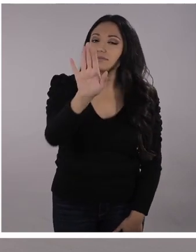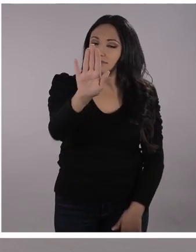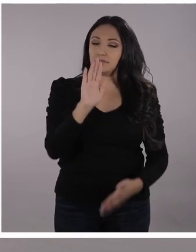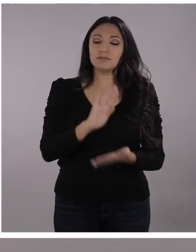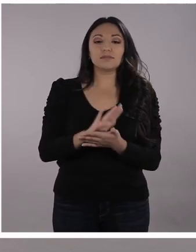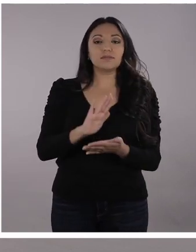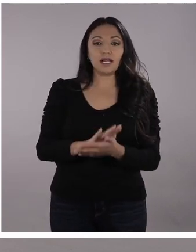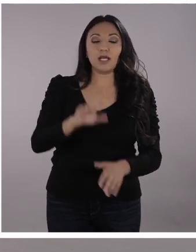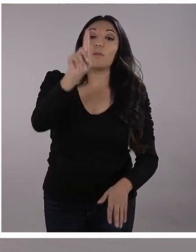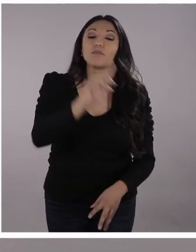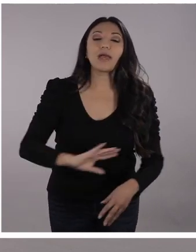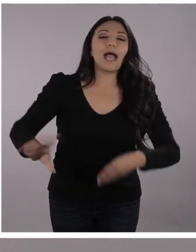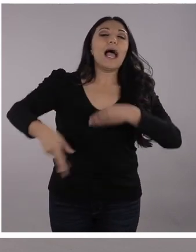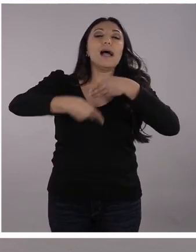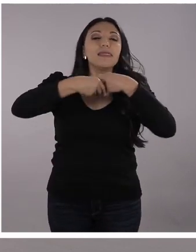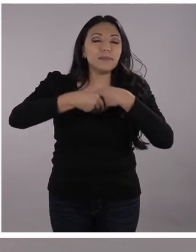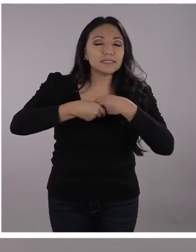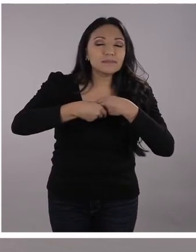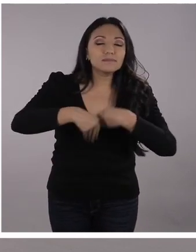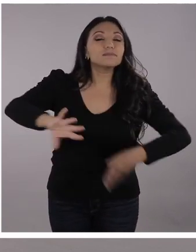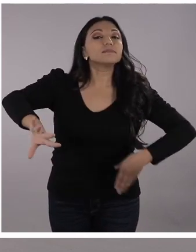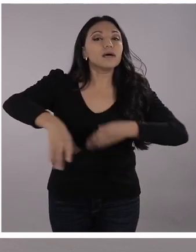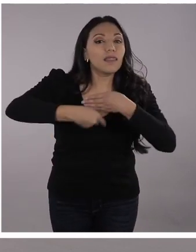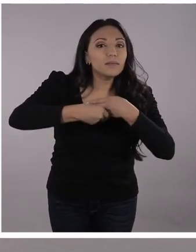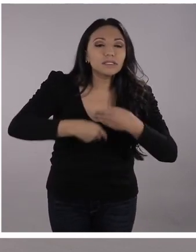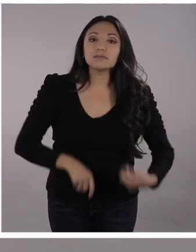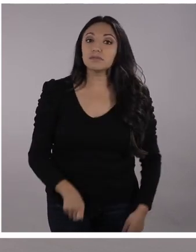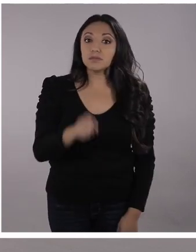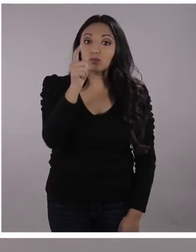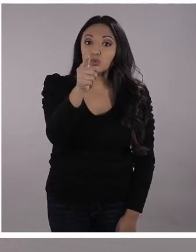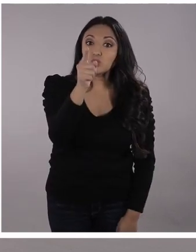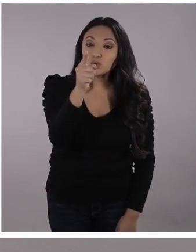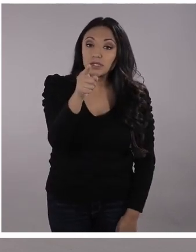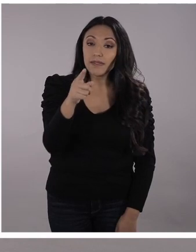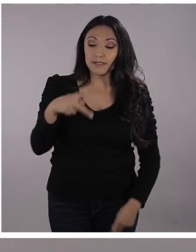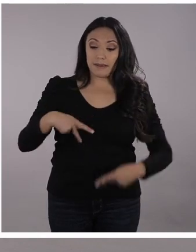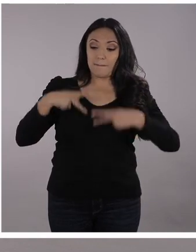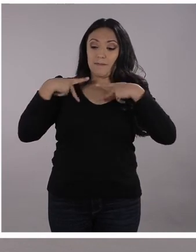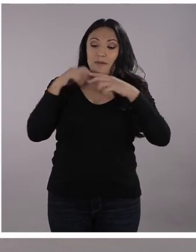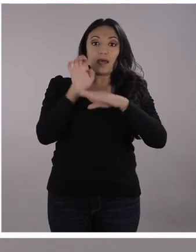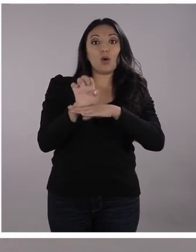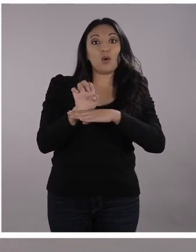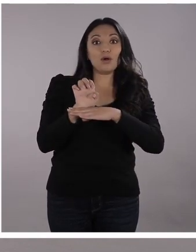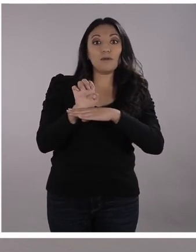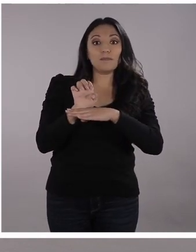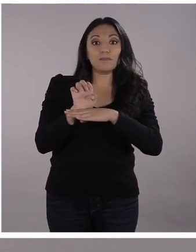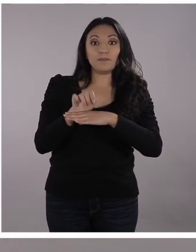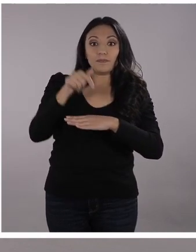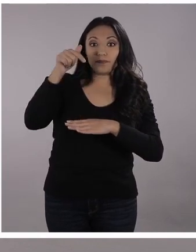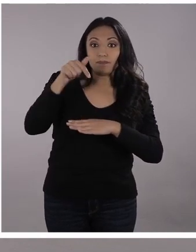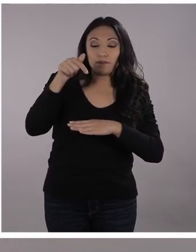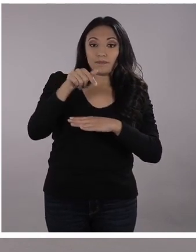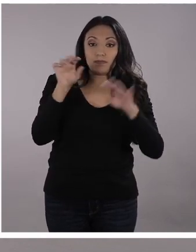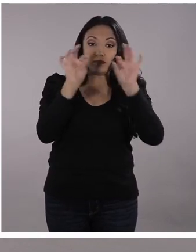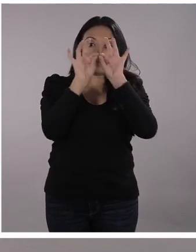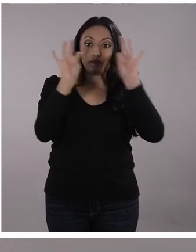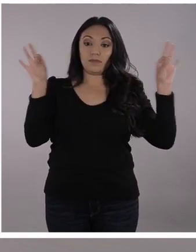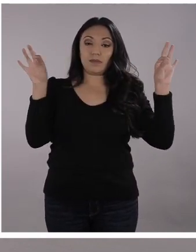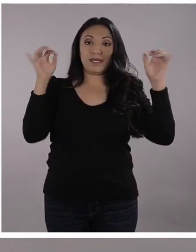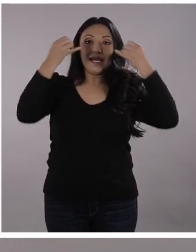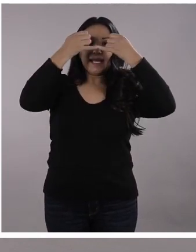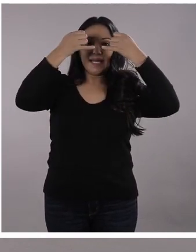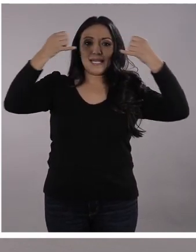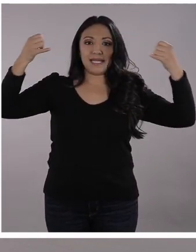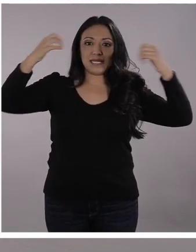algo más súper interesante. Ustedes viven en el ecuador y por aquí pasa esa línea ecuatorial, esa que divide al